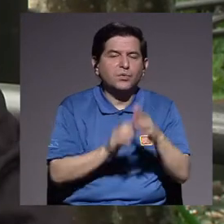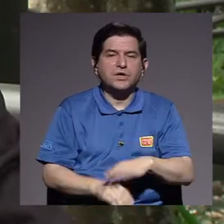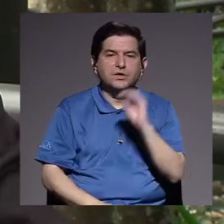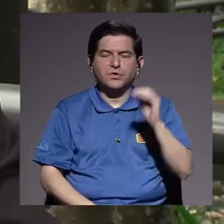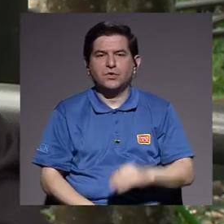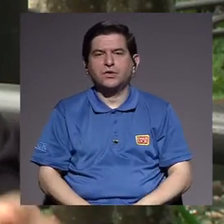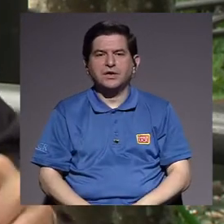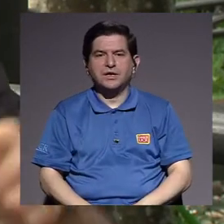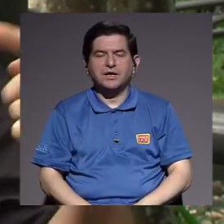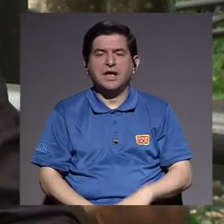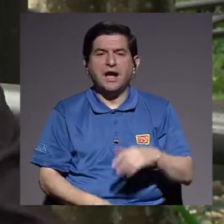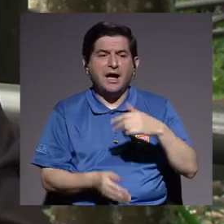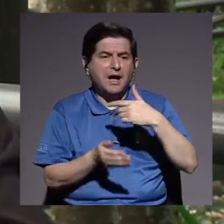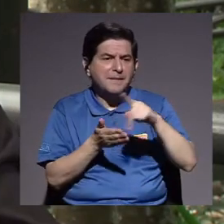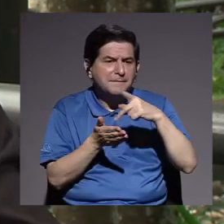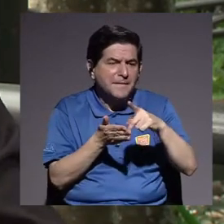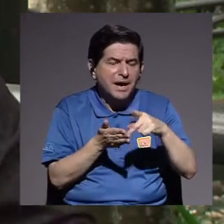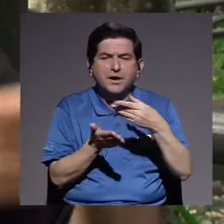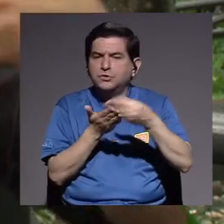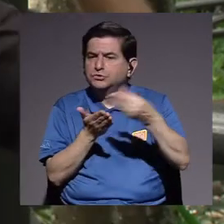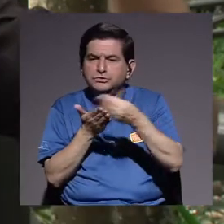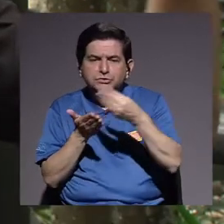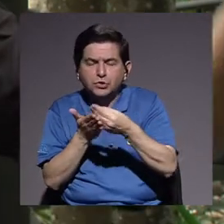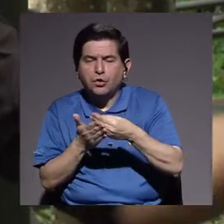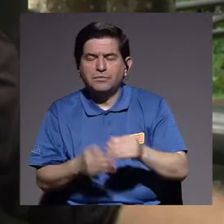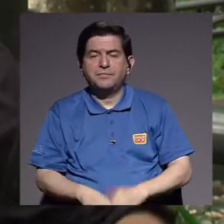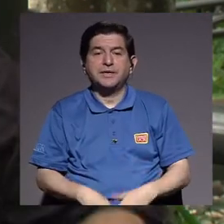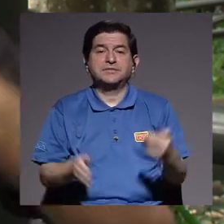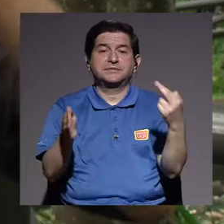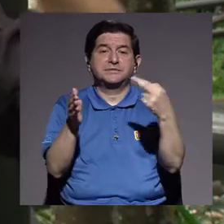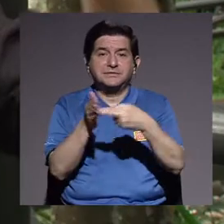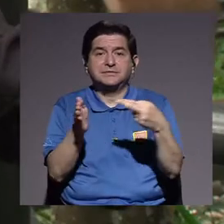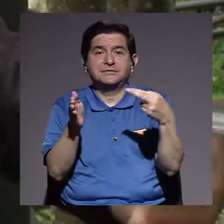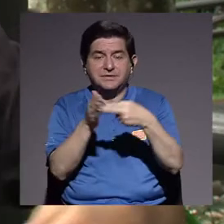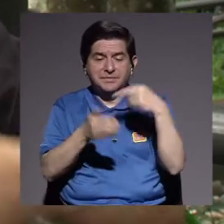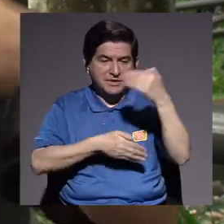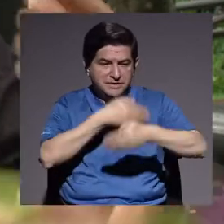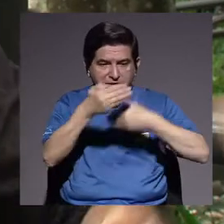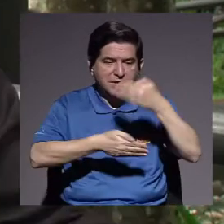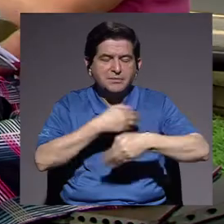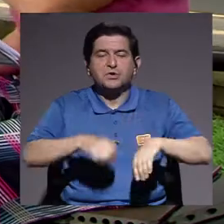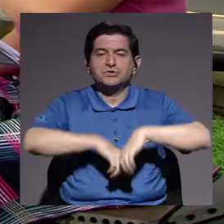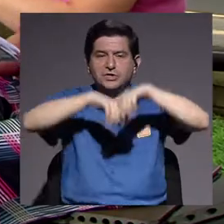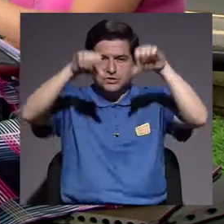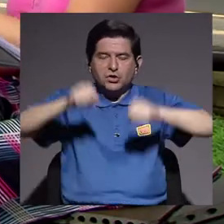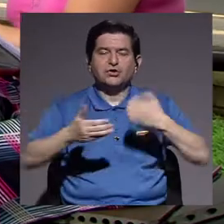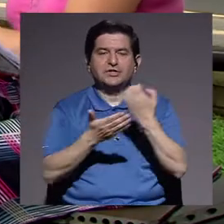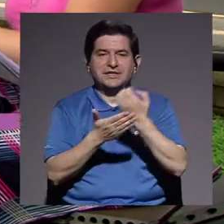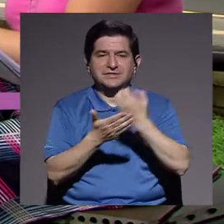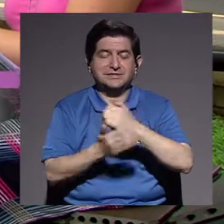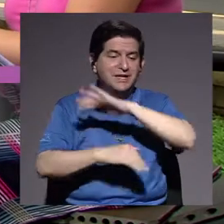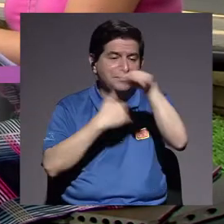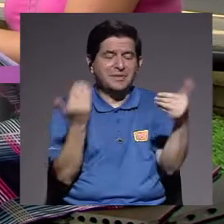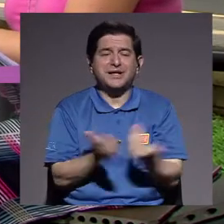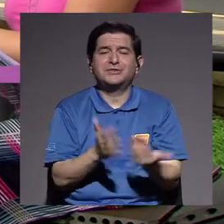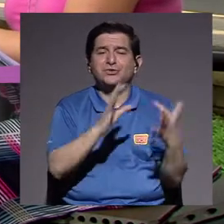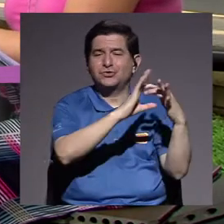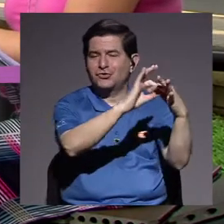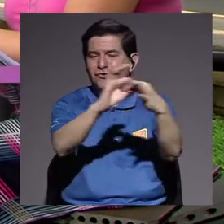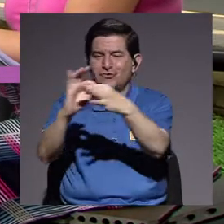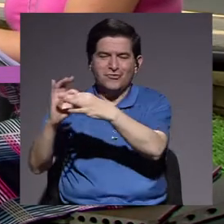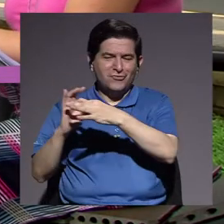mandados, de los pagos y del consumo. Que es necesario para la reproducción global del sistema económico. relacionadas estas etapas? todo